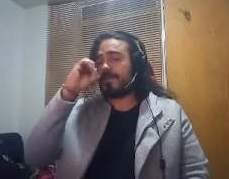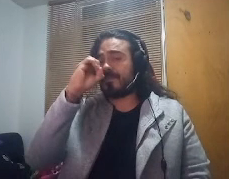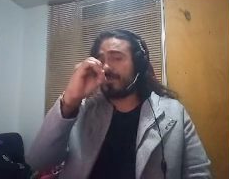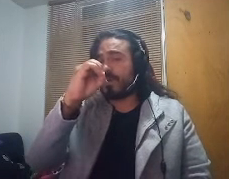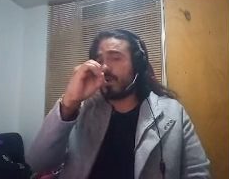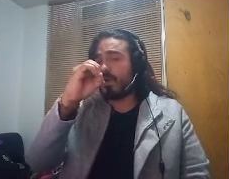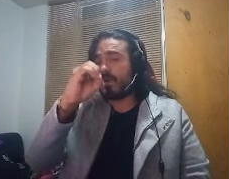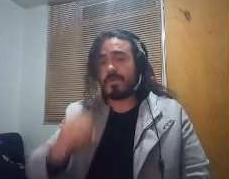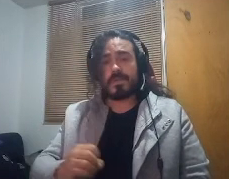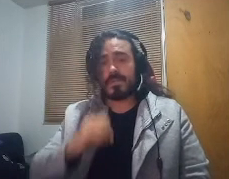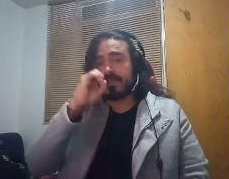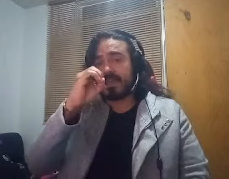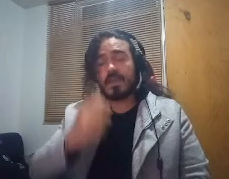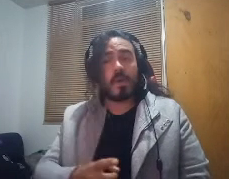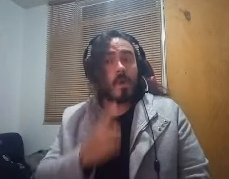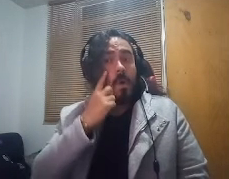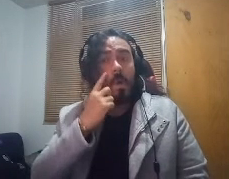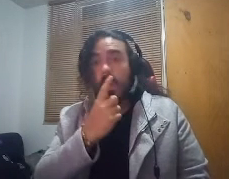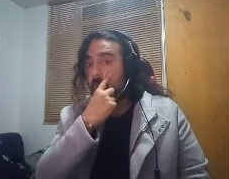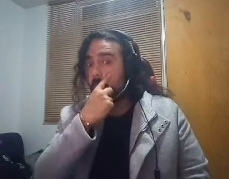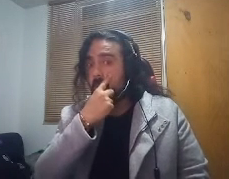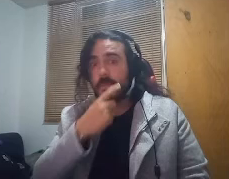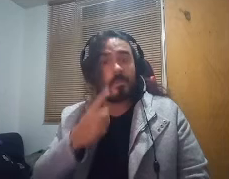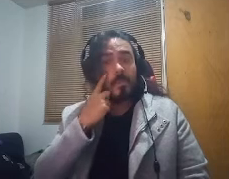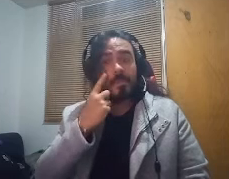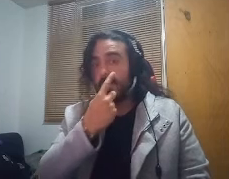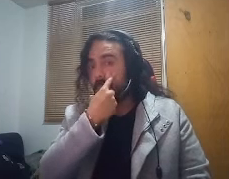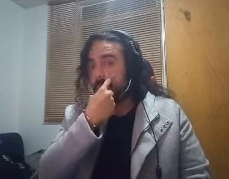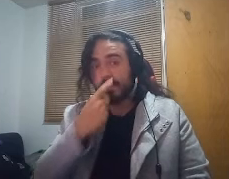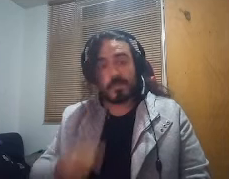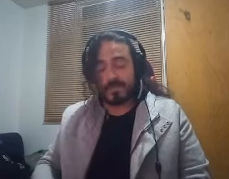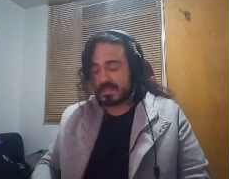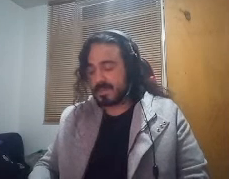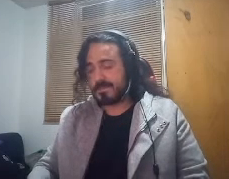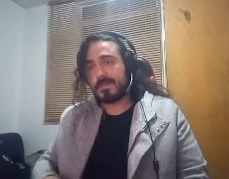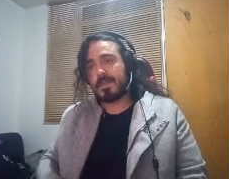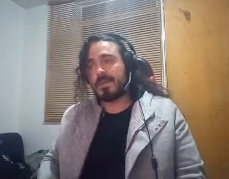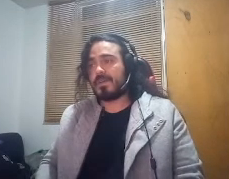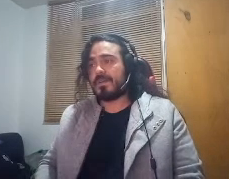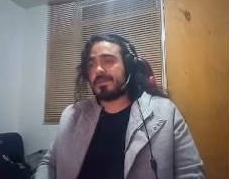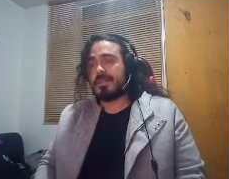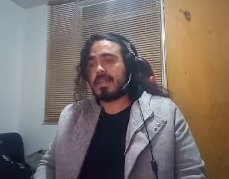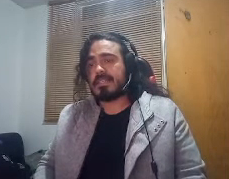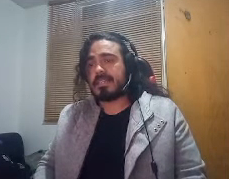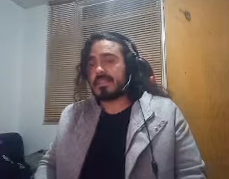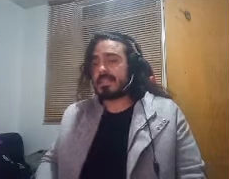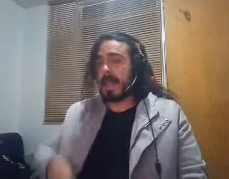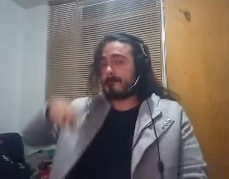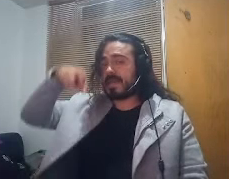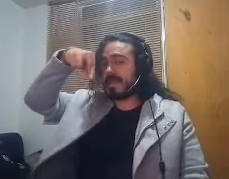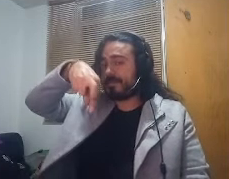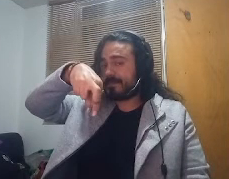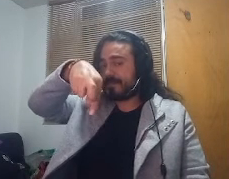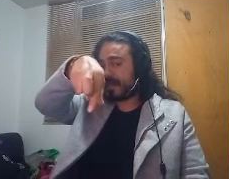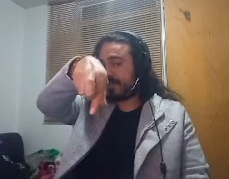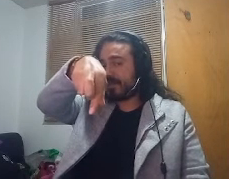o o de ojo muy fácil la siguiente es la